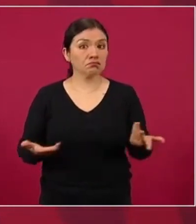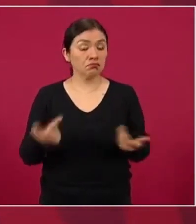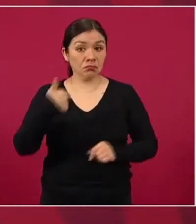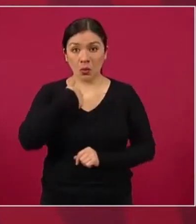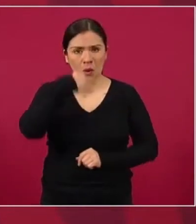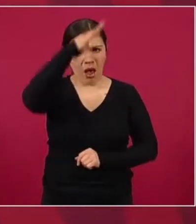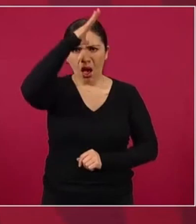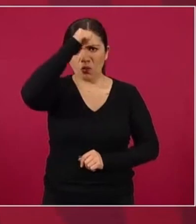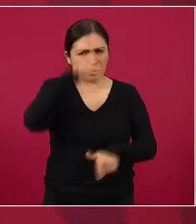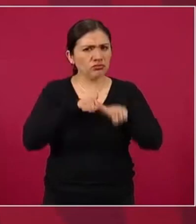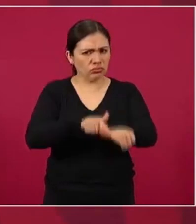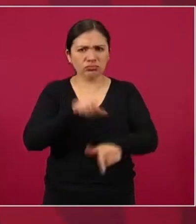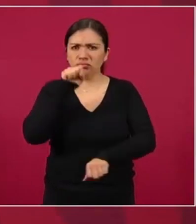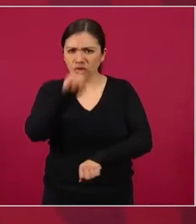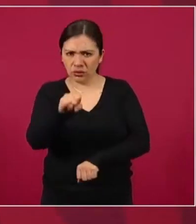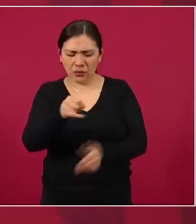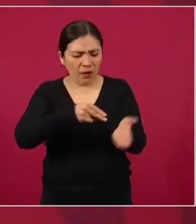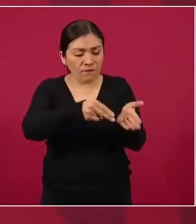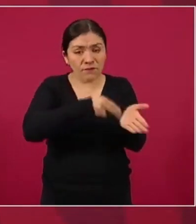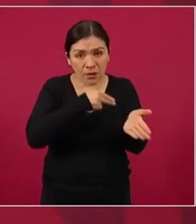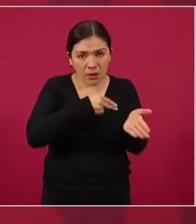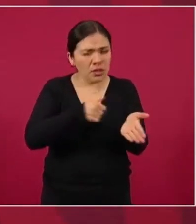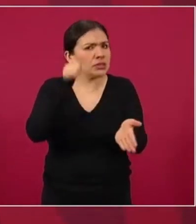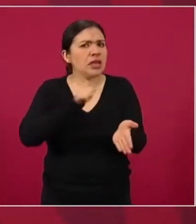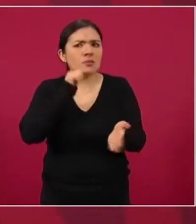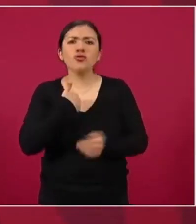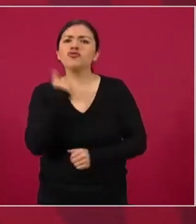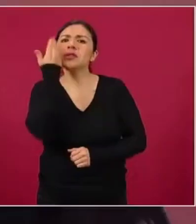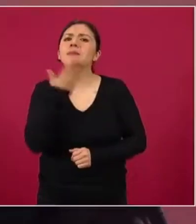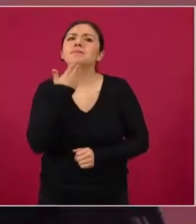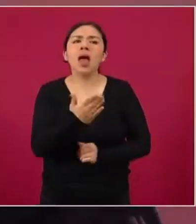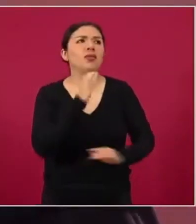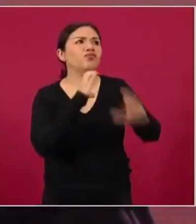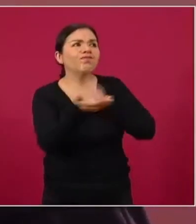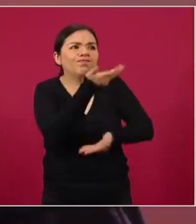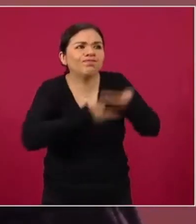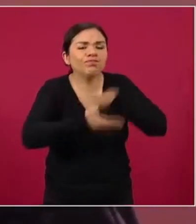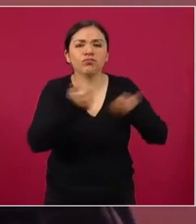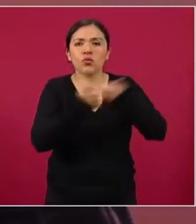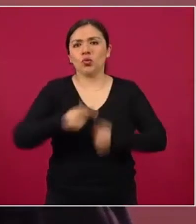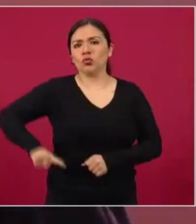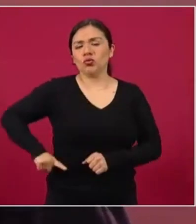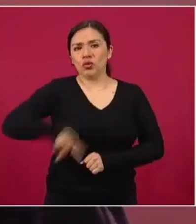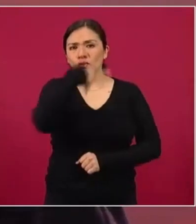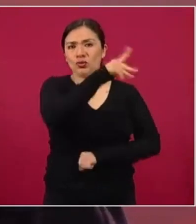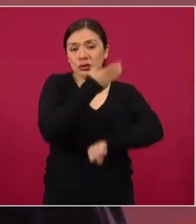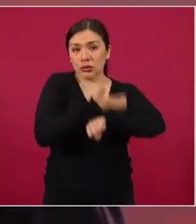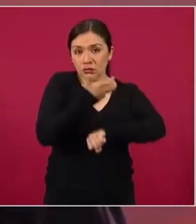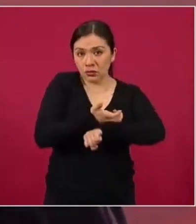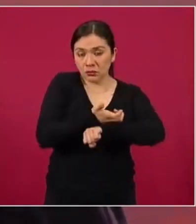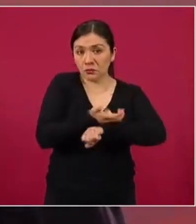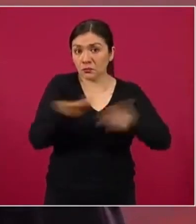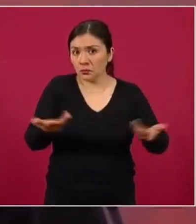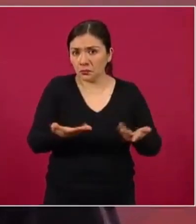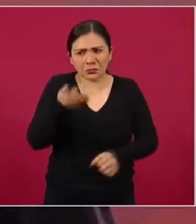y queremos tener siempre una buena relación con el gobierno de Estados Unidos, es